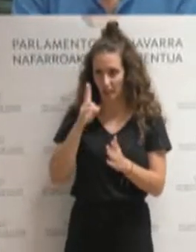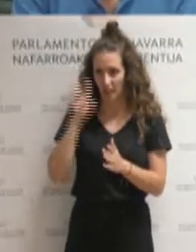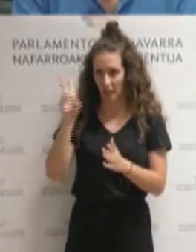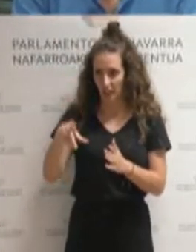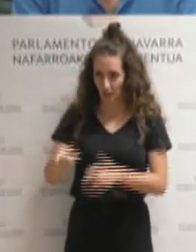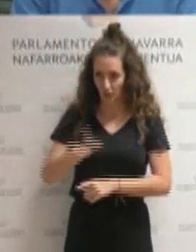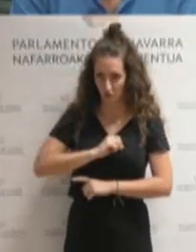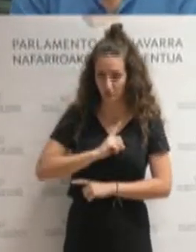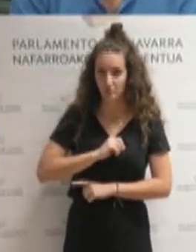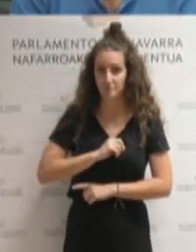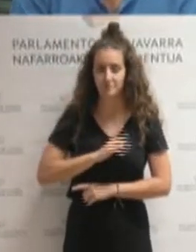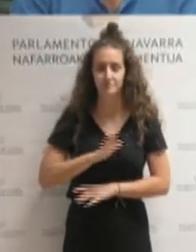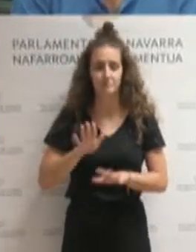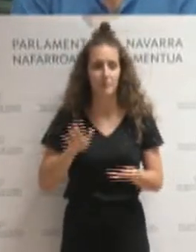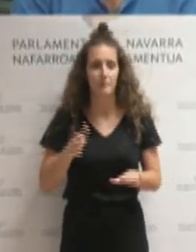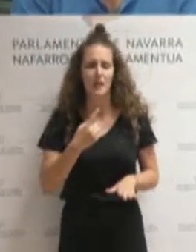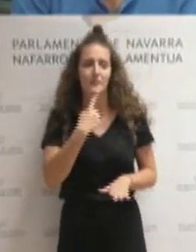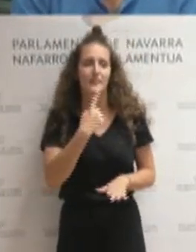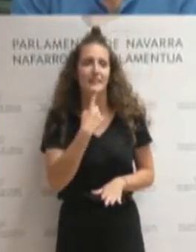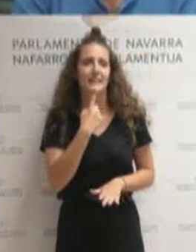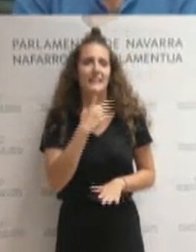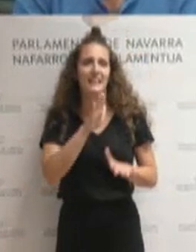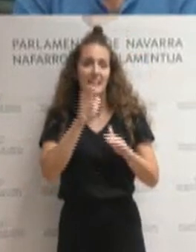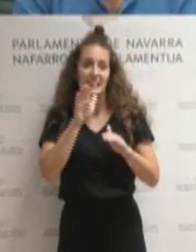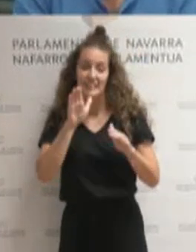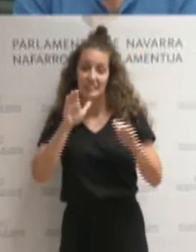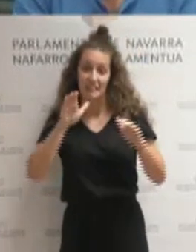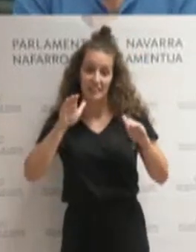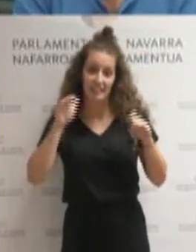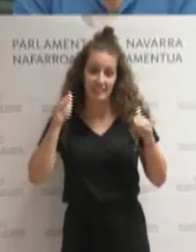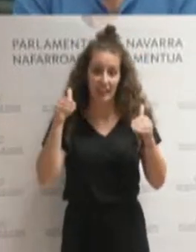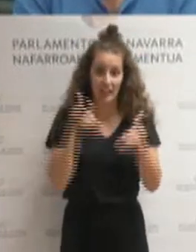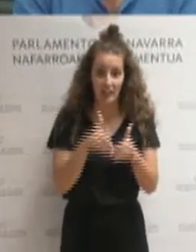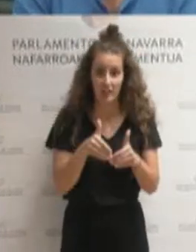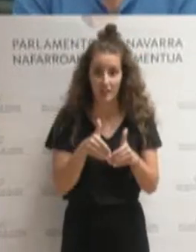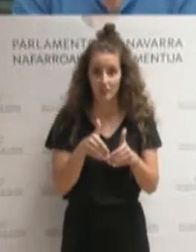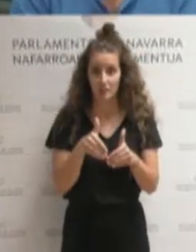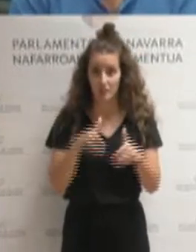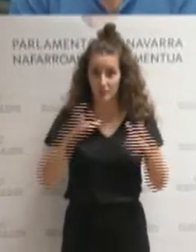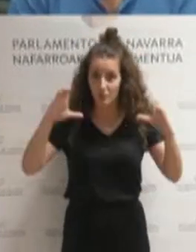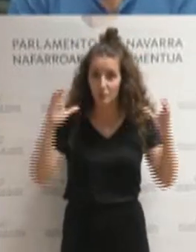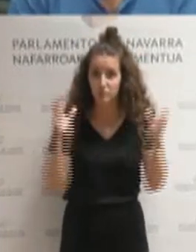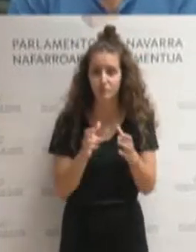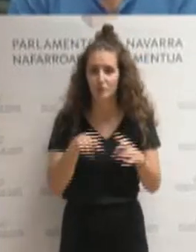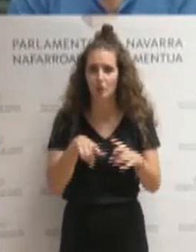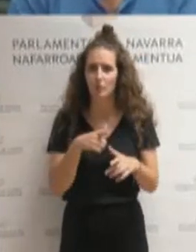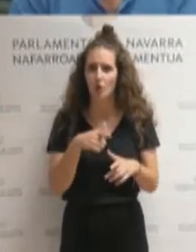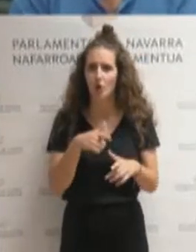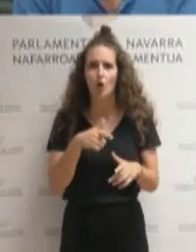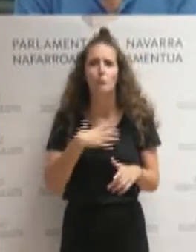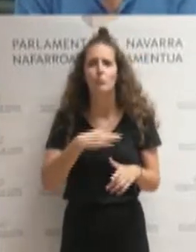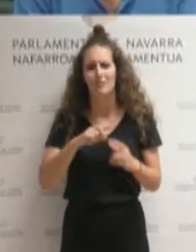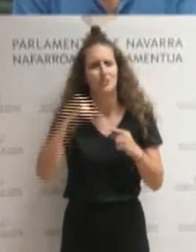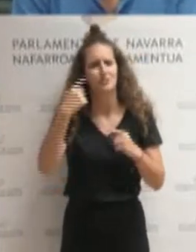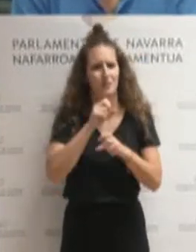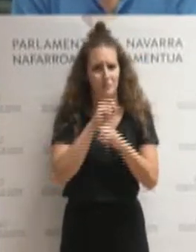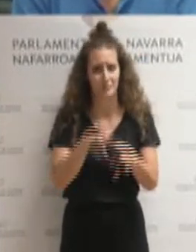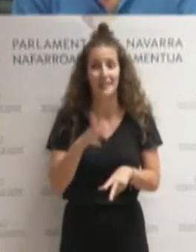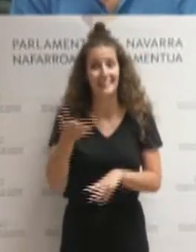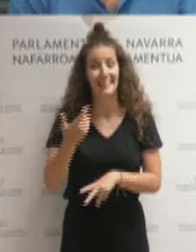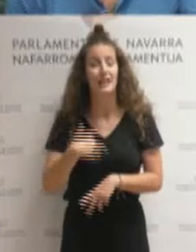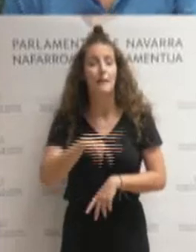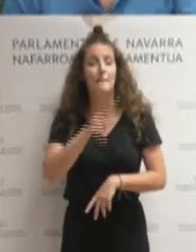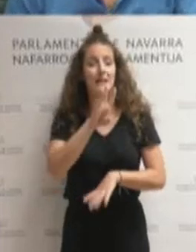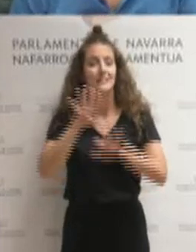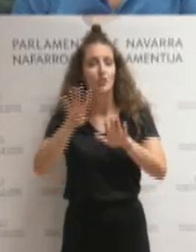dijimos, desescaladas tan abruptas pueden tener sus consecuencias. El Gobierno de Navarra, el 29 de junio, salió anunciando